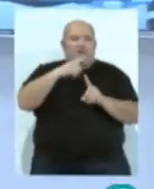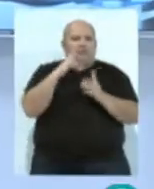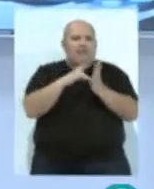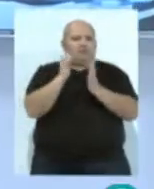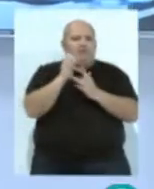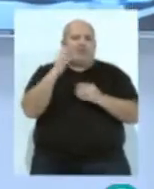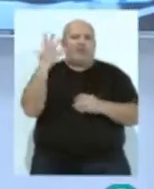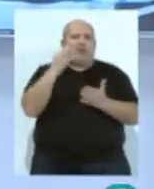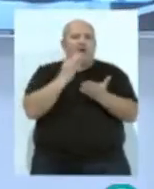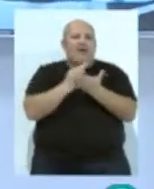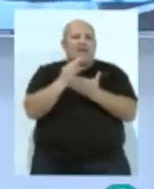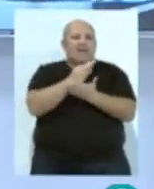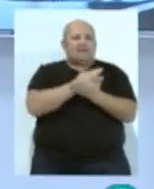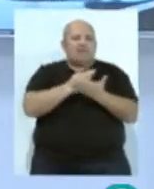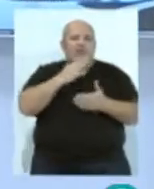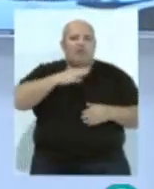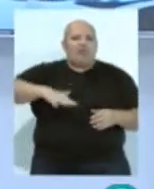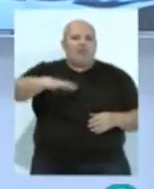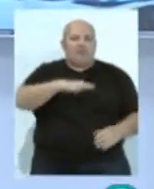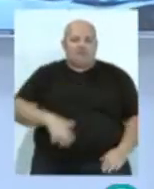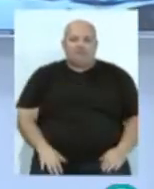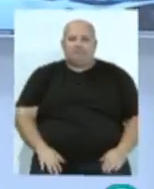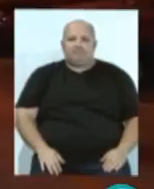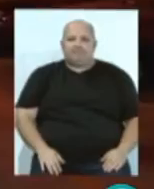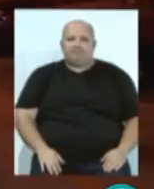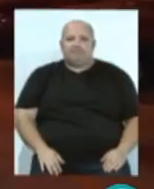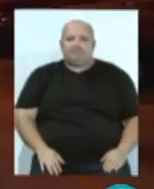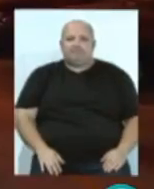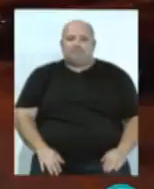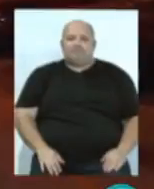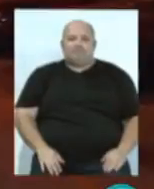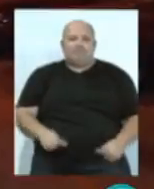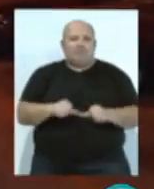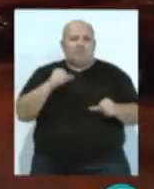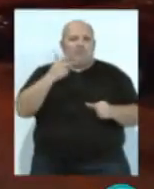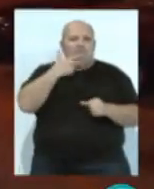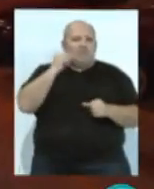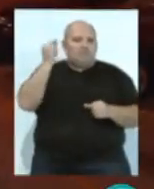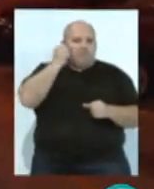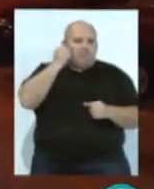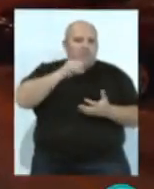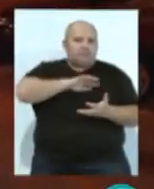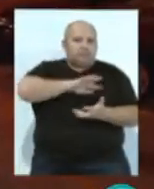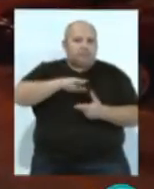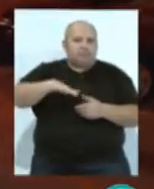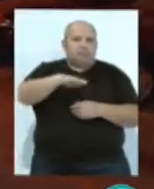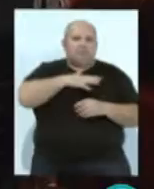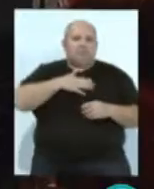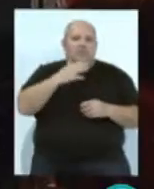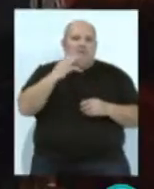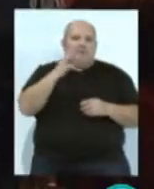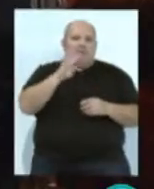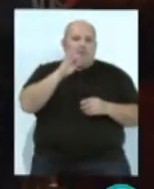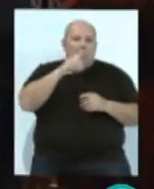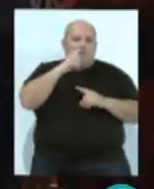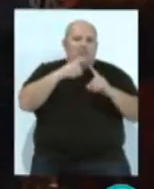Llagas ha vuelto a procesionar por las calles de la ciudad. Desde que se conoció la noticia, la feligresía ha vivido la cuaresma de